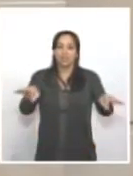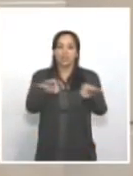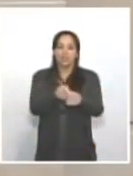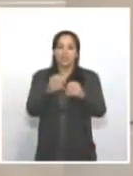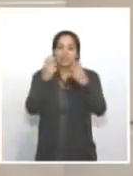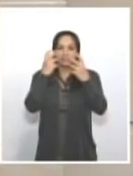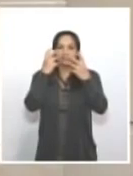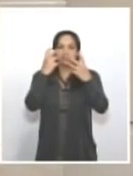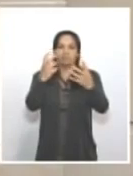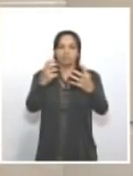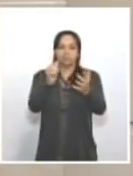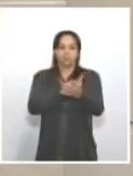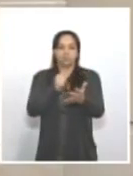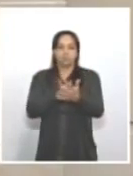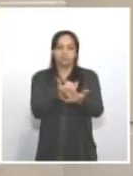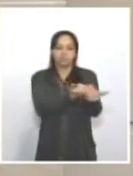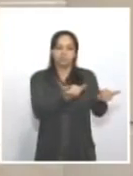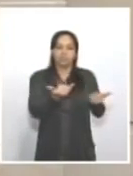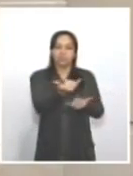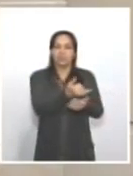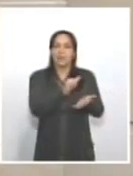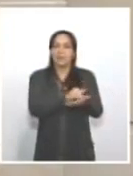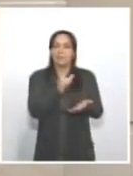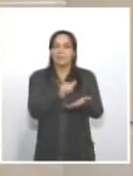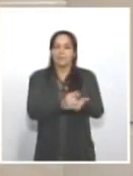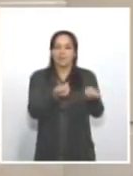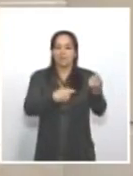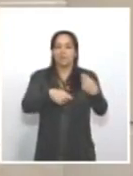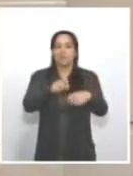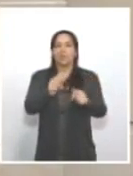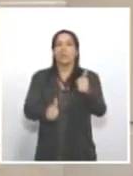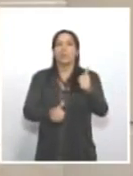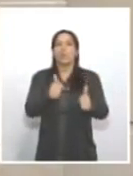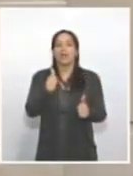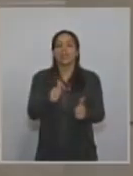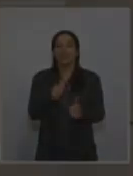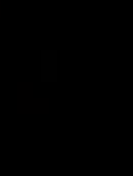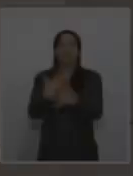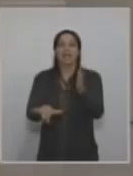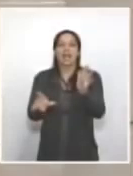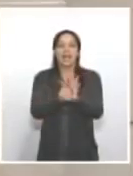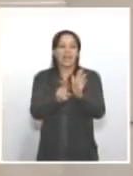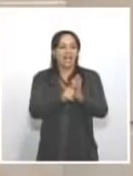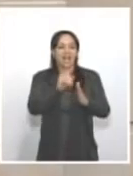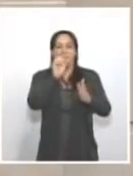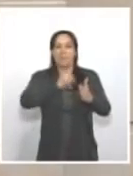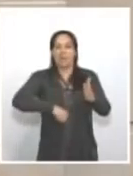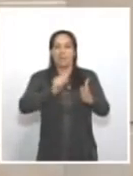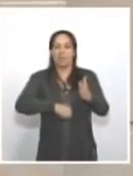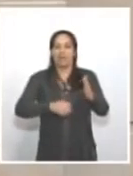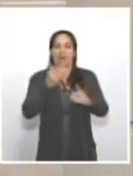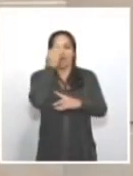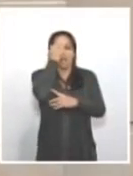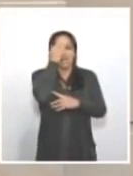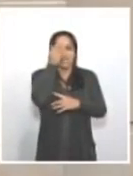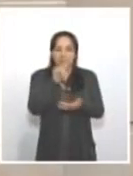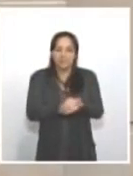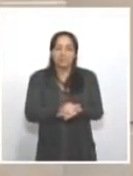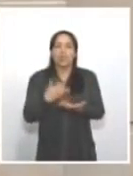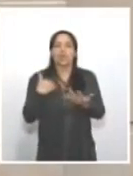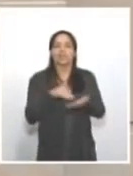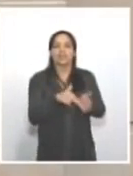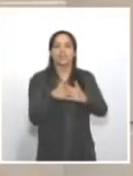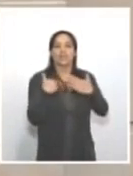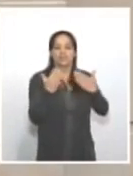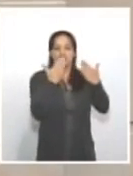de las materias primas para estos negocios, que es la ilegalidad. Y en ese sentido representa un